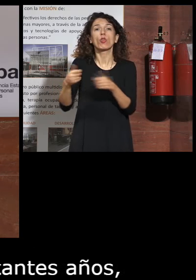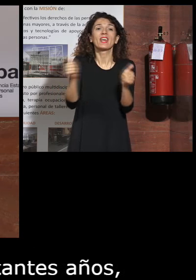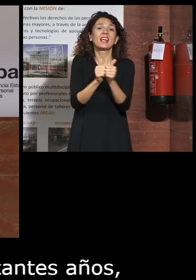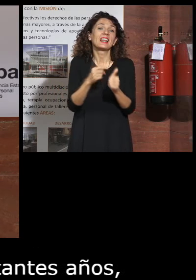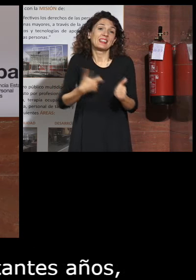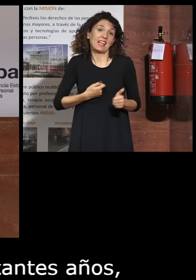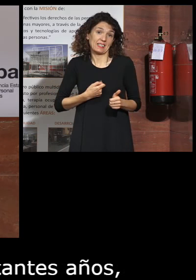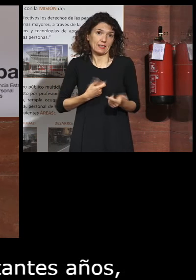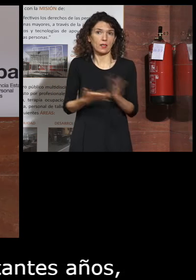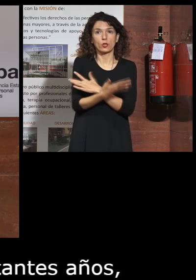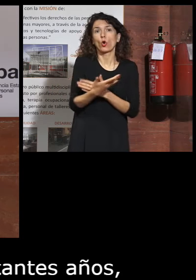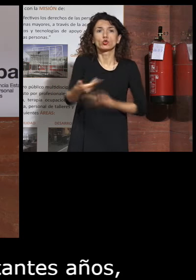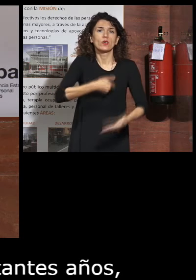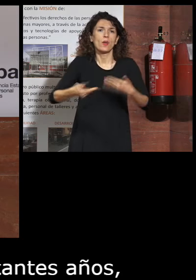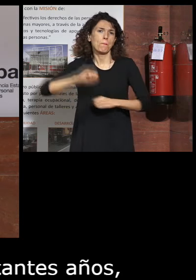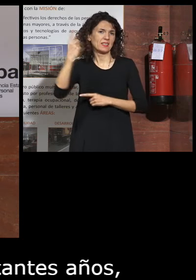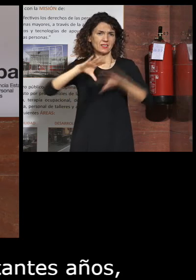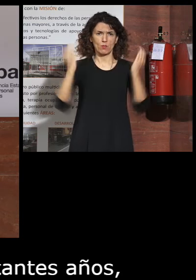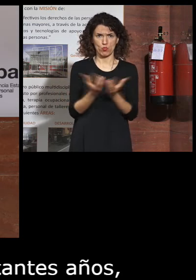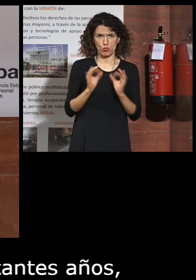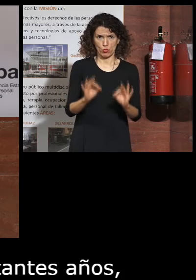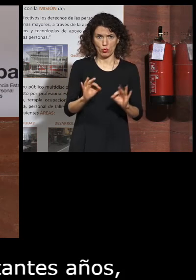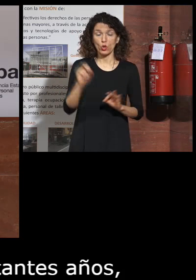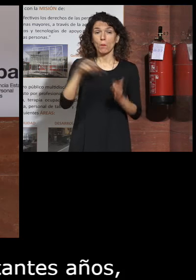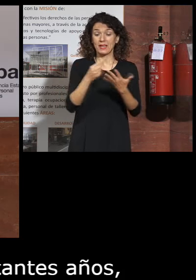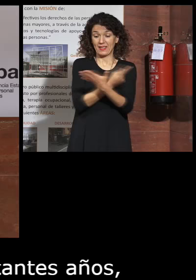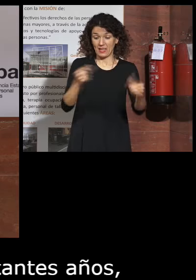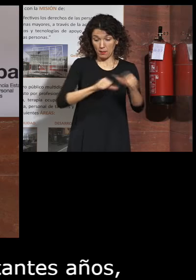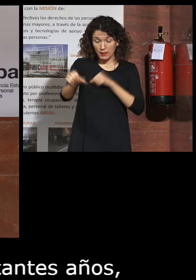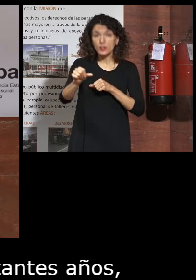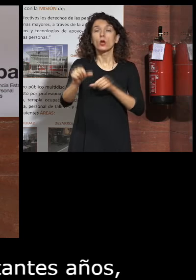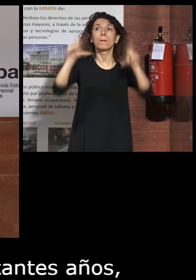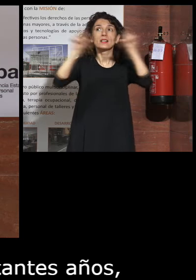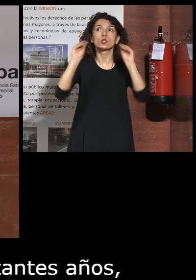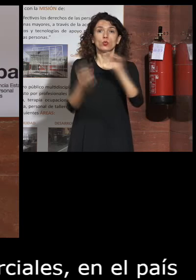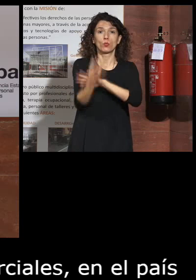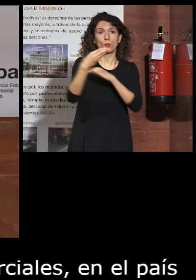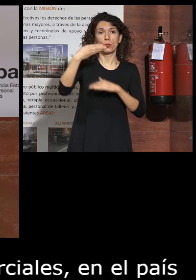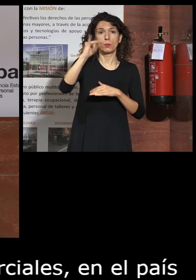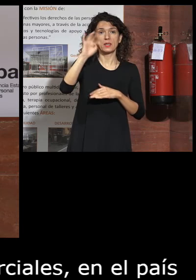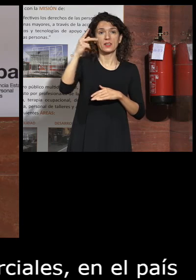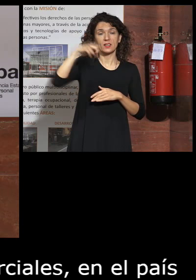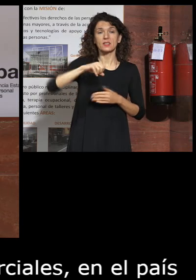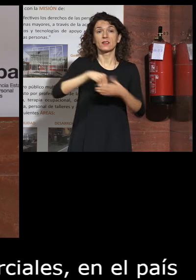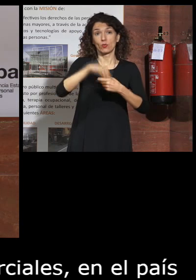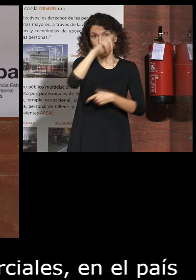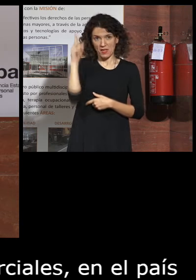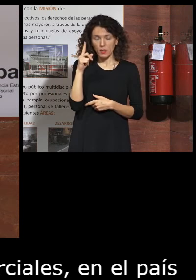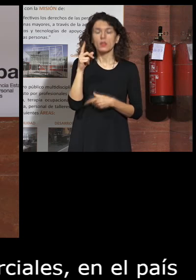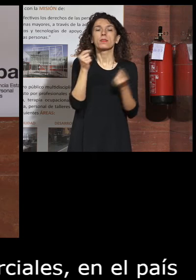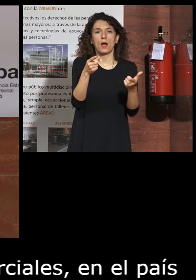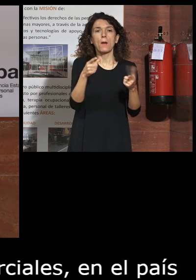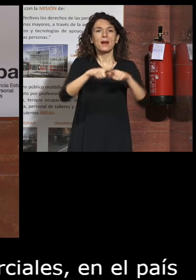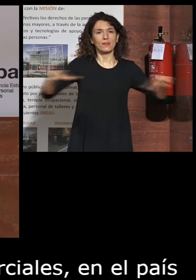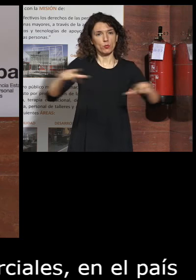más sofisticado del mundo desde 2016 formó su propia empresa Victrix ubicada en Madrid que ofrece una plataforma